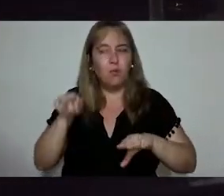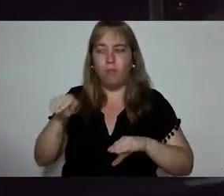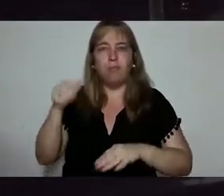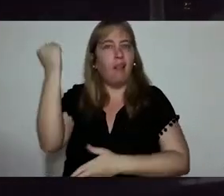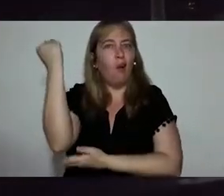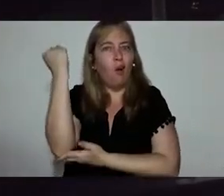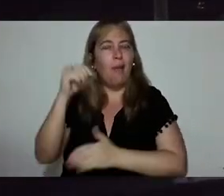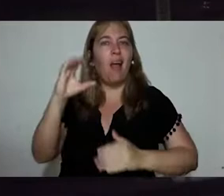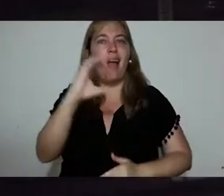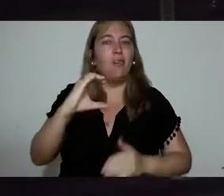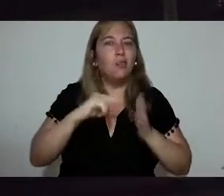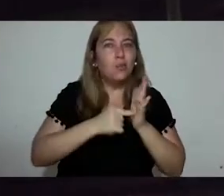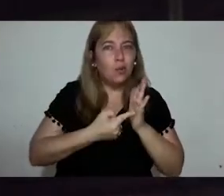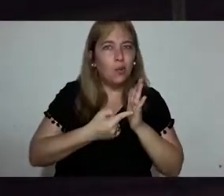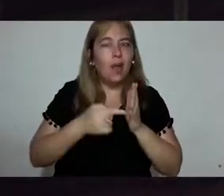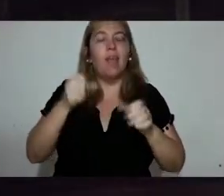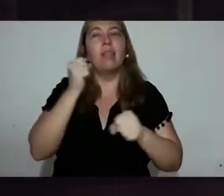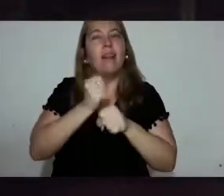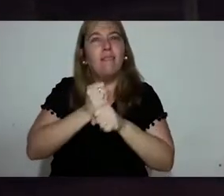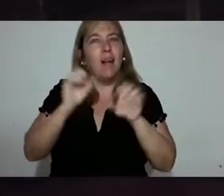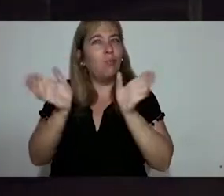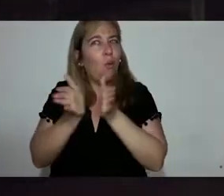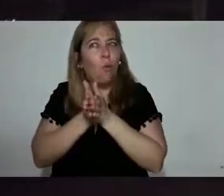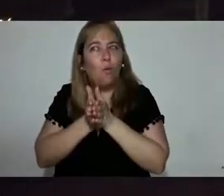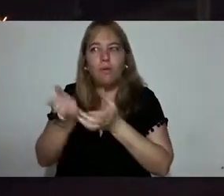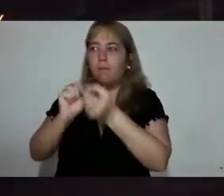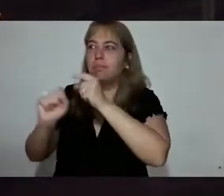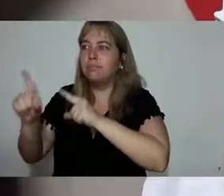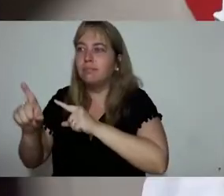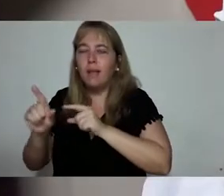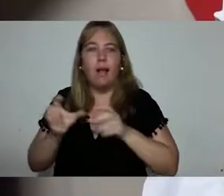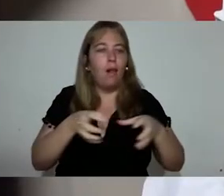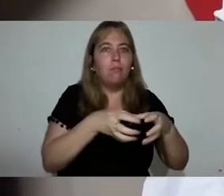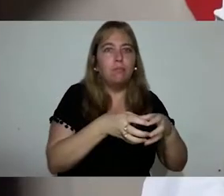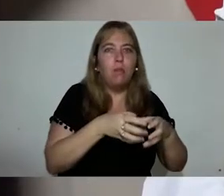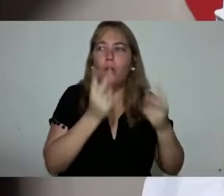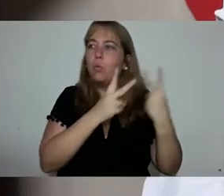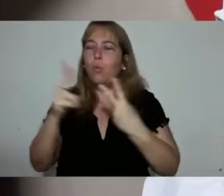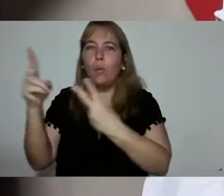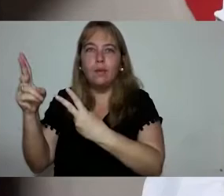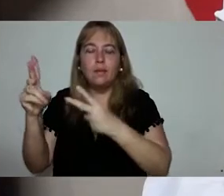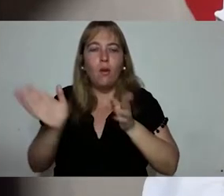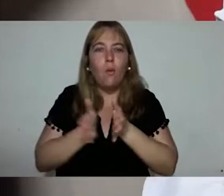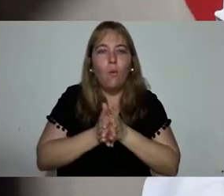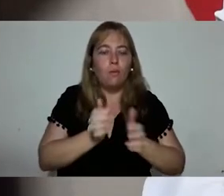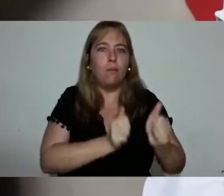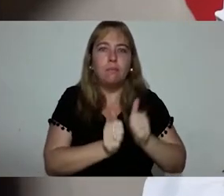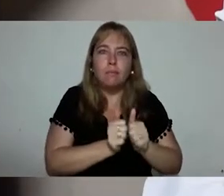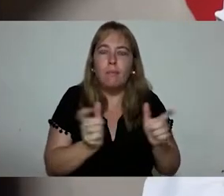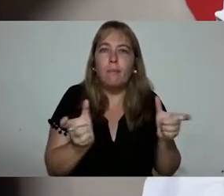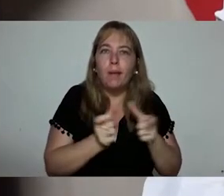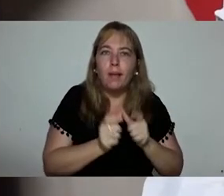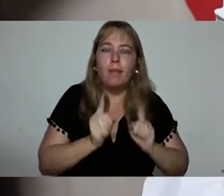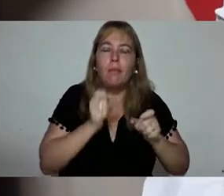de la ciudad. Estamos trabajando junto al sector comercial, junto al sector turístico, junto a los emprendedores y pequeños